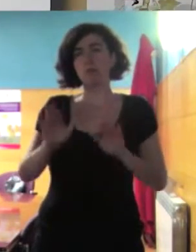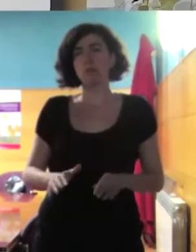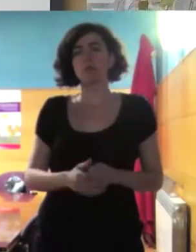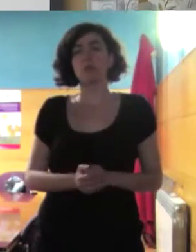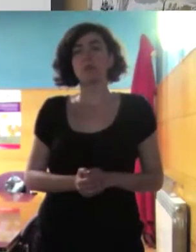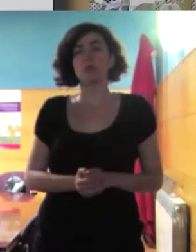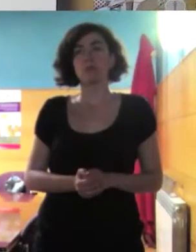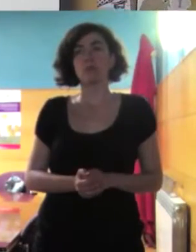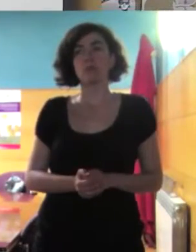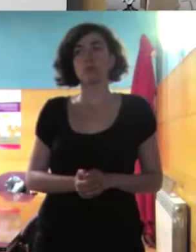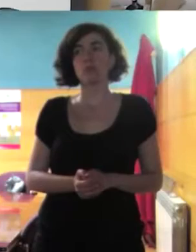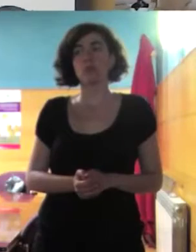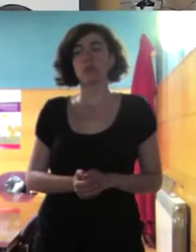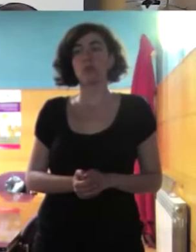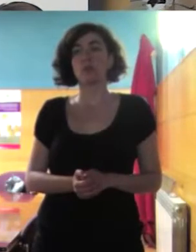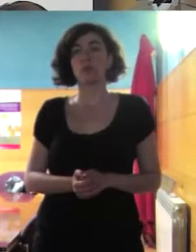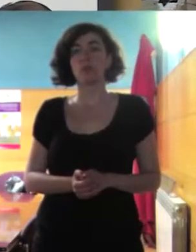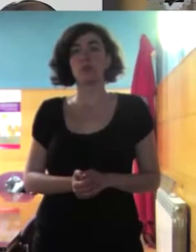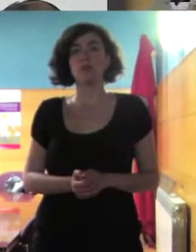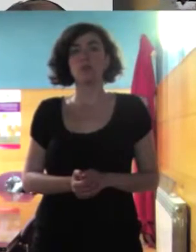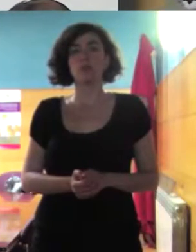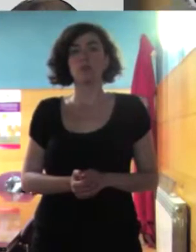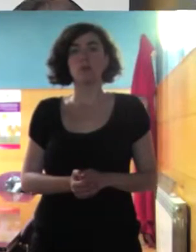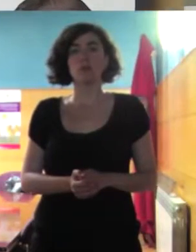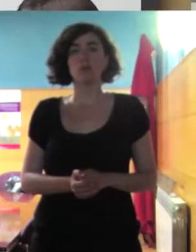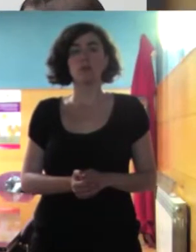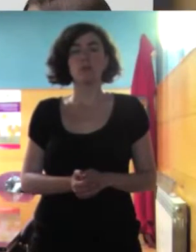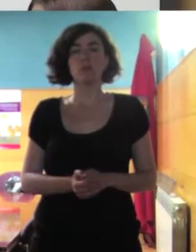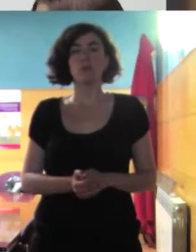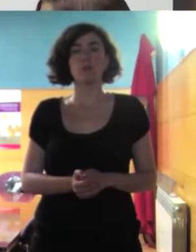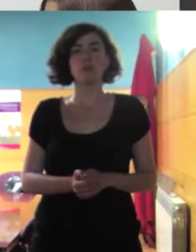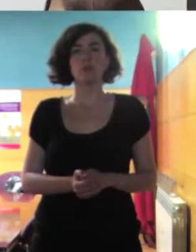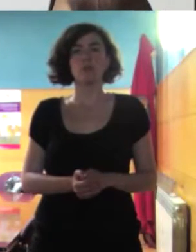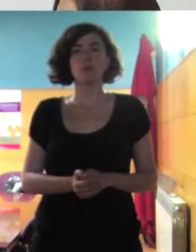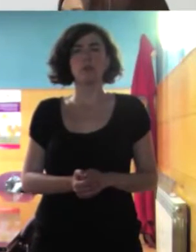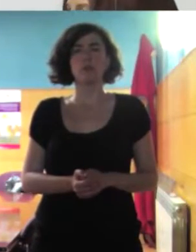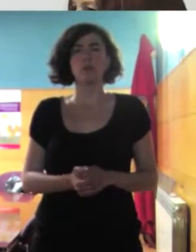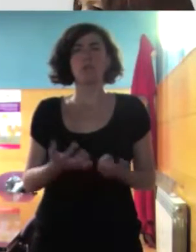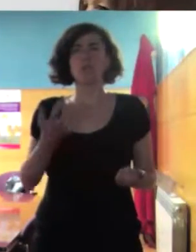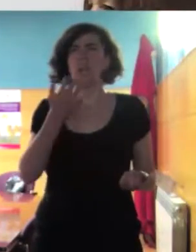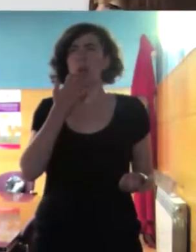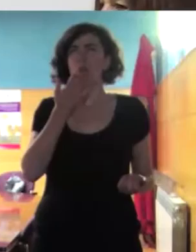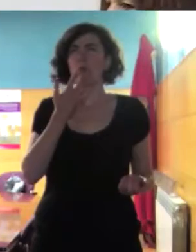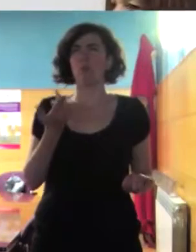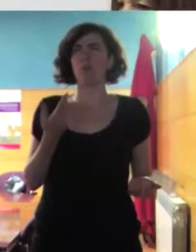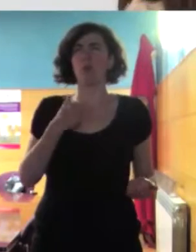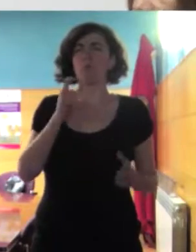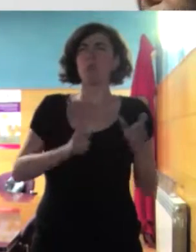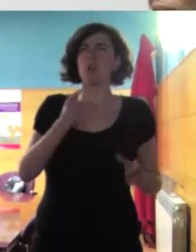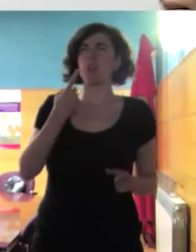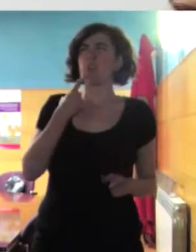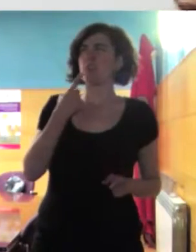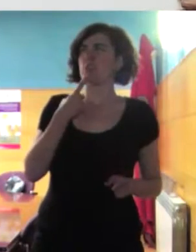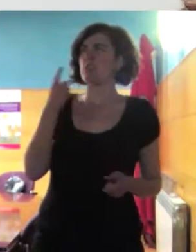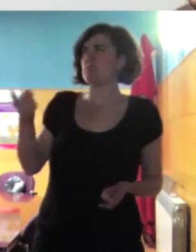orientadas cuando estás discutiendo con una persona lo que decías o sea preguntas pero ¿qué pasa? o sea estas personas